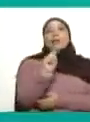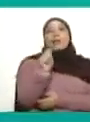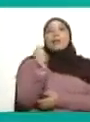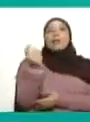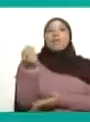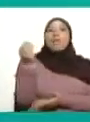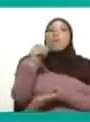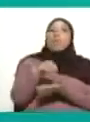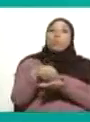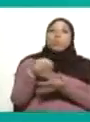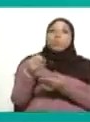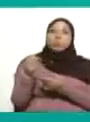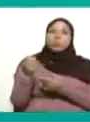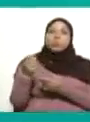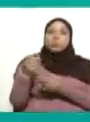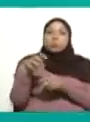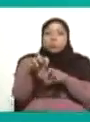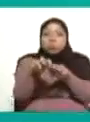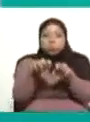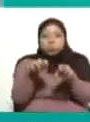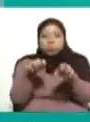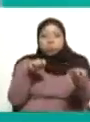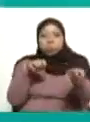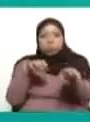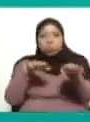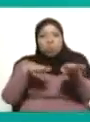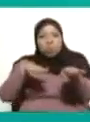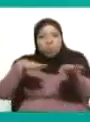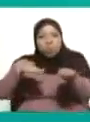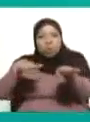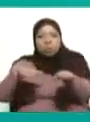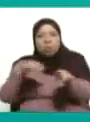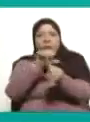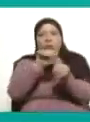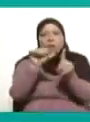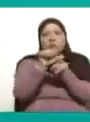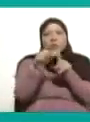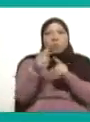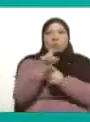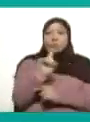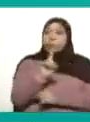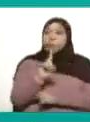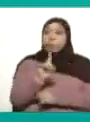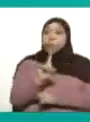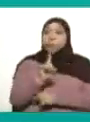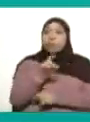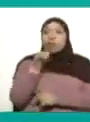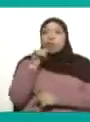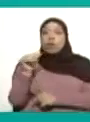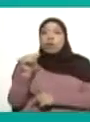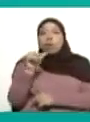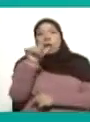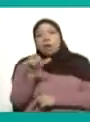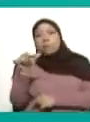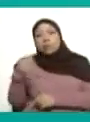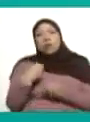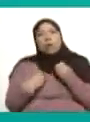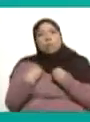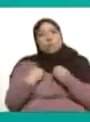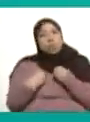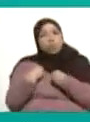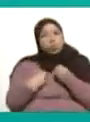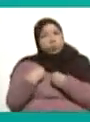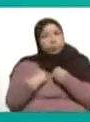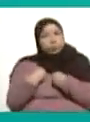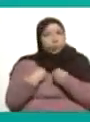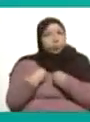intentaron ingresar con máquinas. Nosotros, producto de las denuncias en redes sociales, producto de la denuncia de la sociedad civil, de los consejos